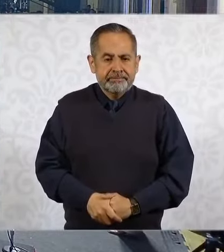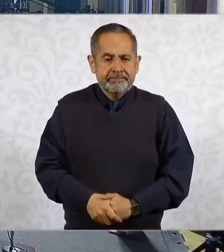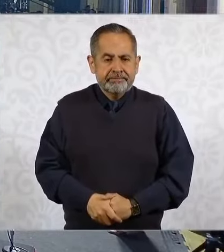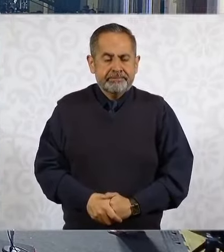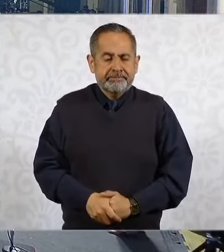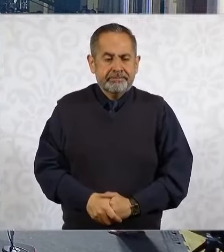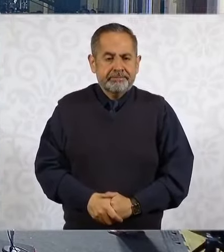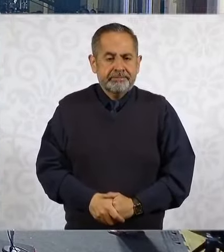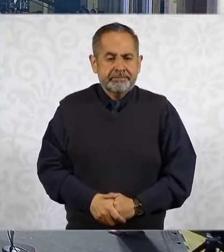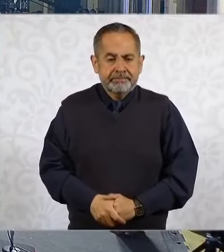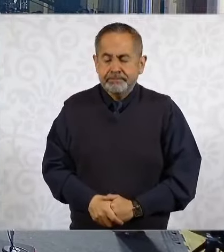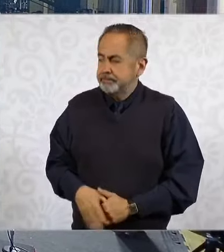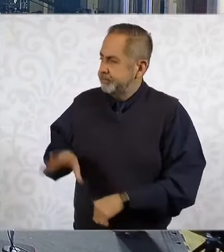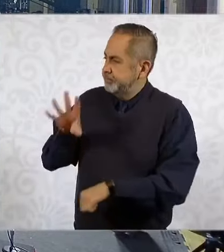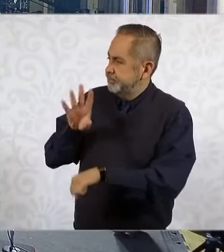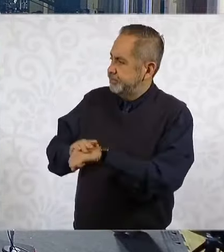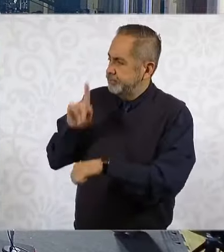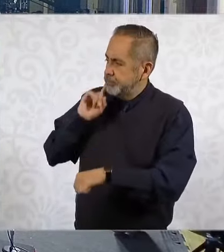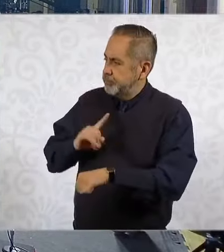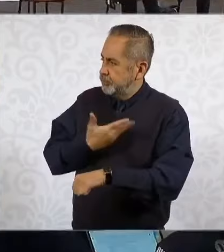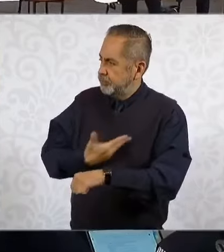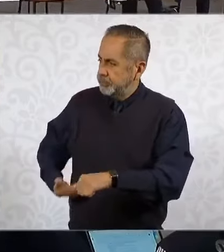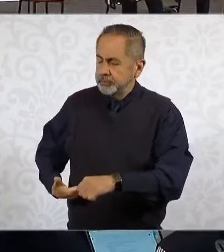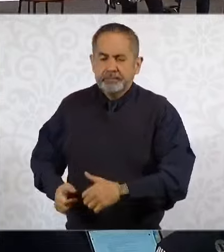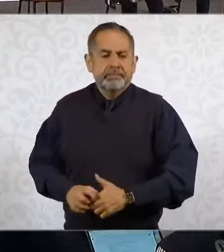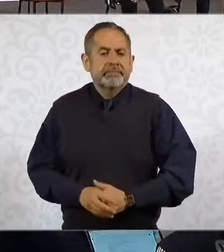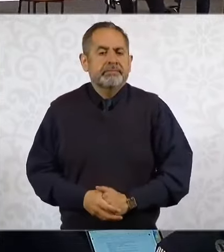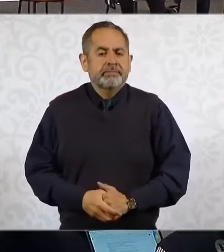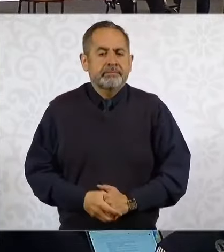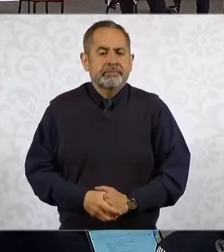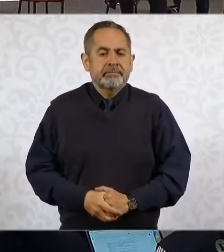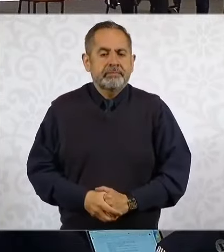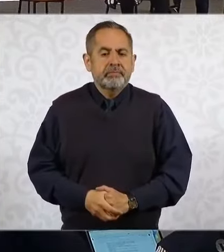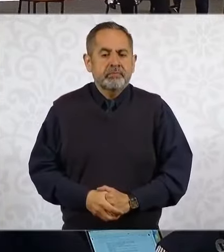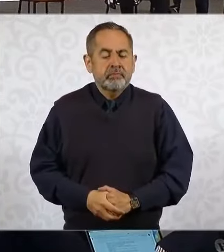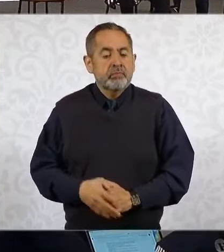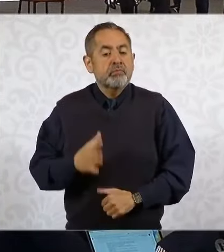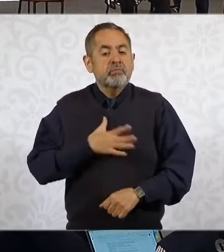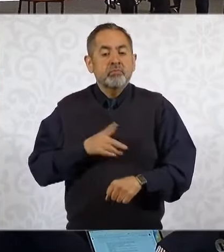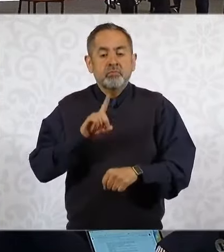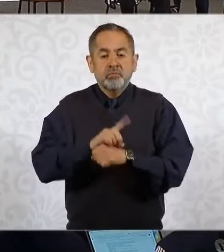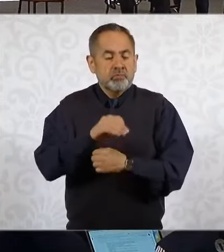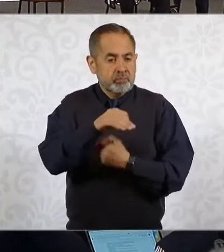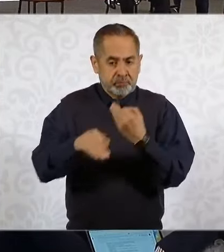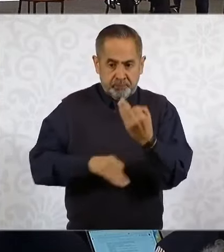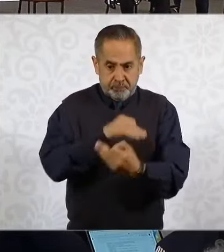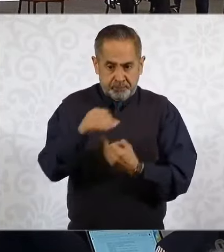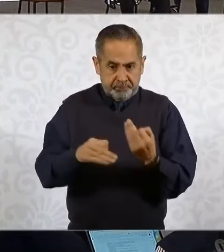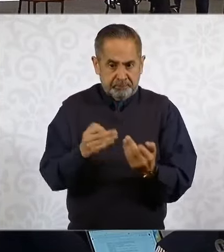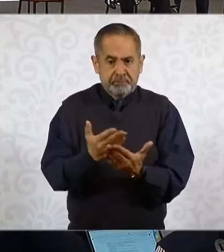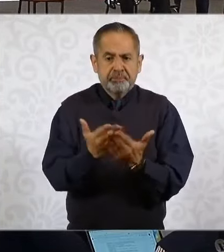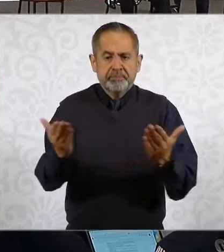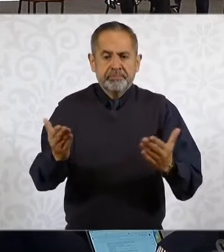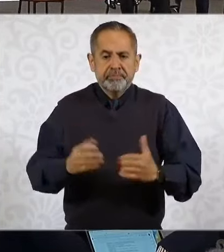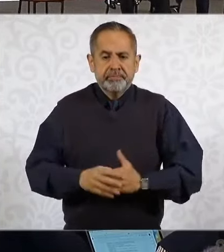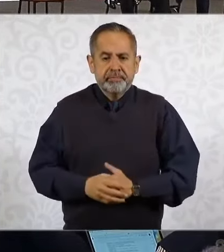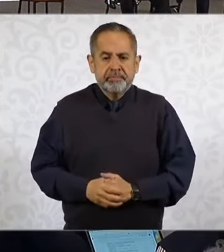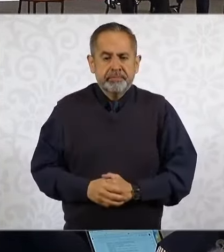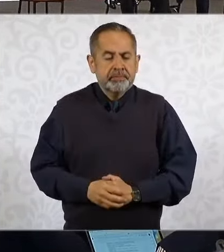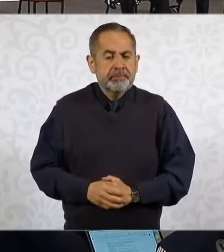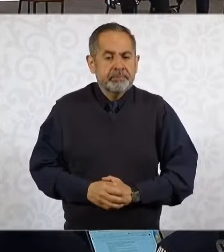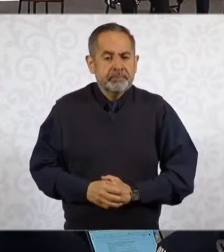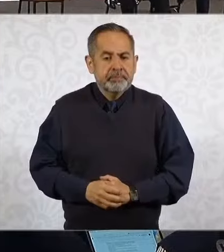Con su permiso, presidenta. Muy buenos días a todas y todos. En